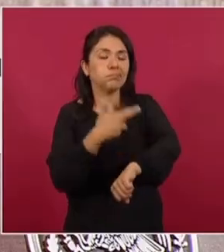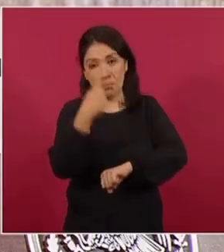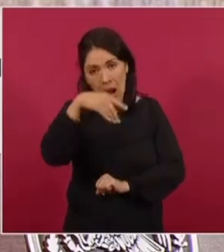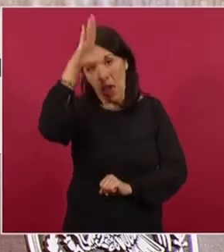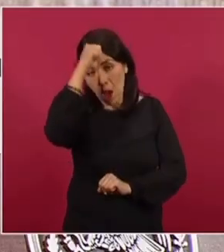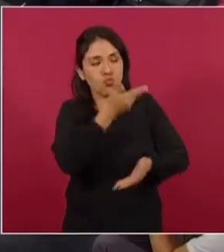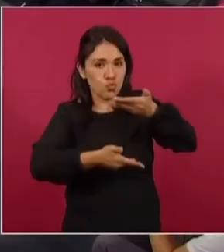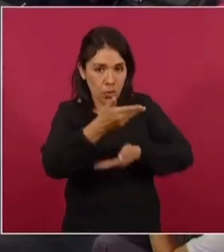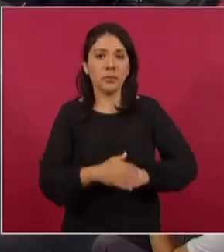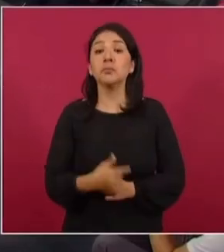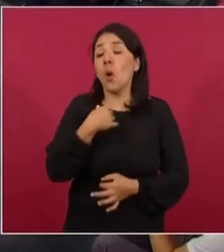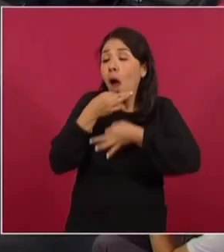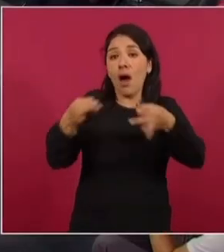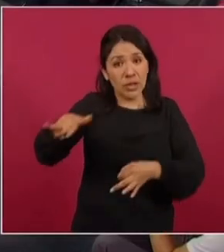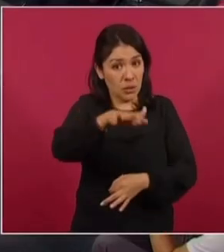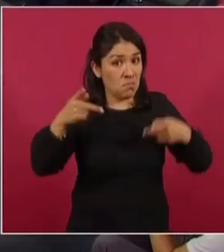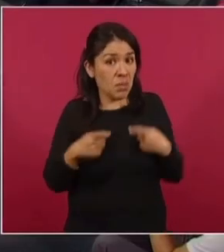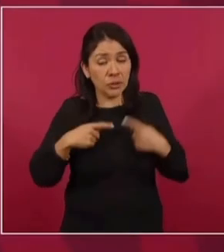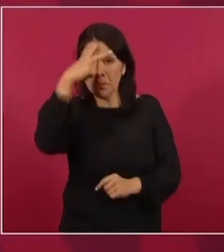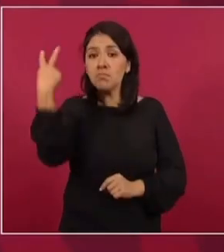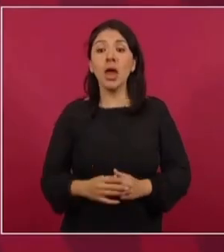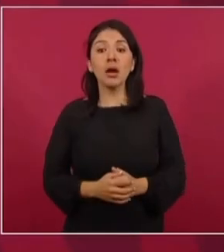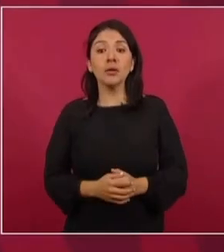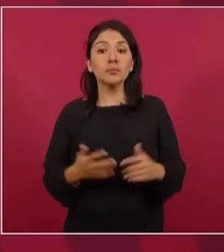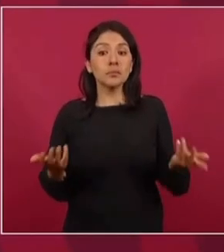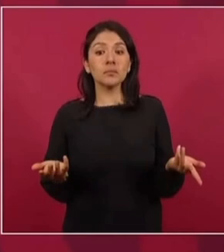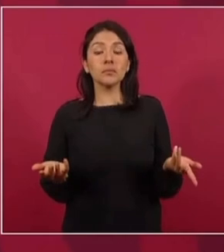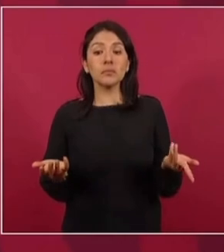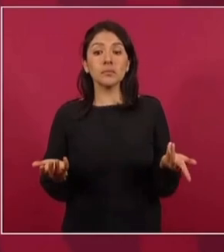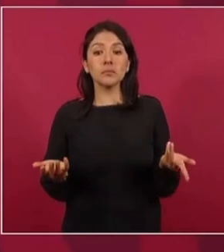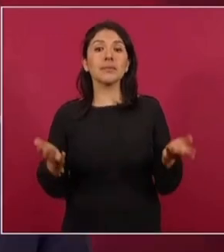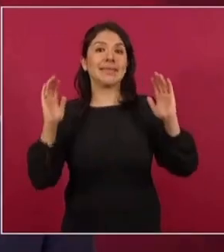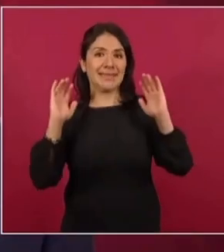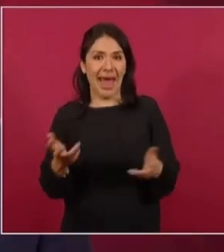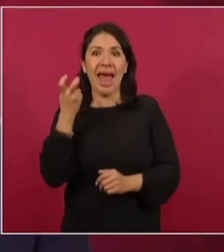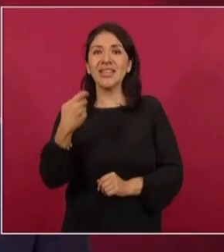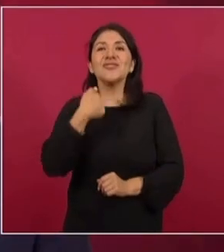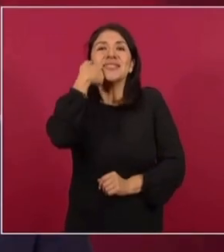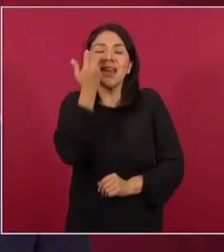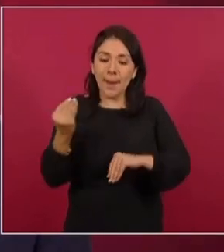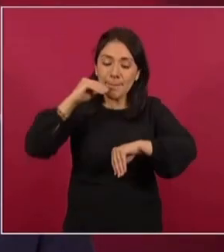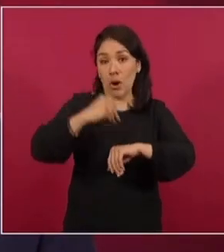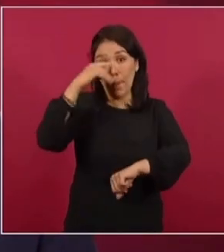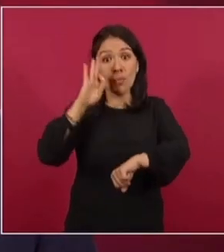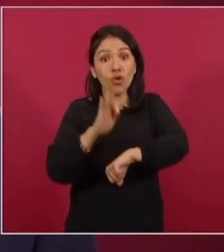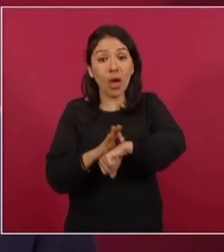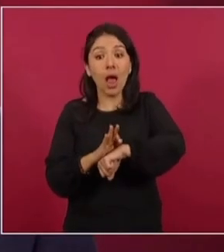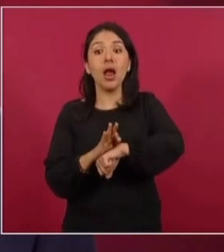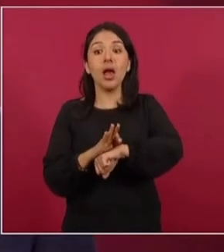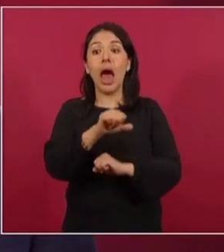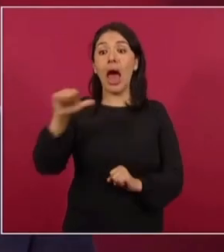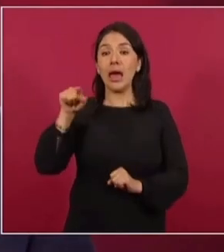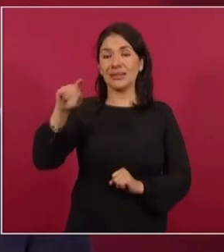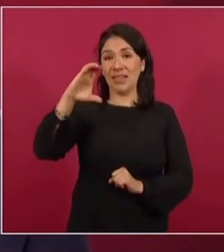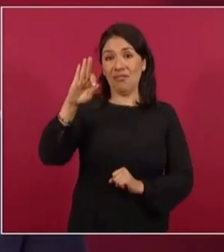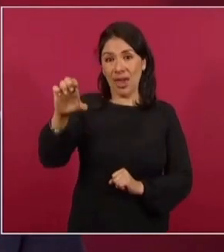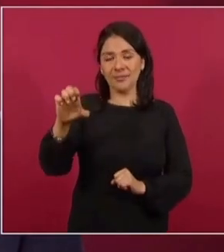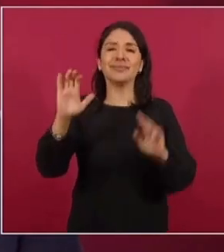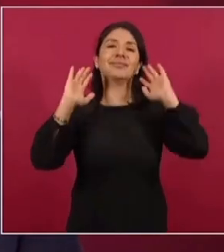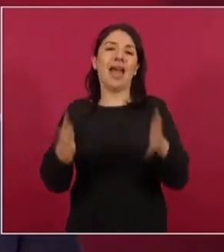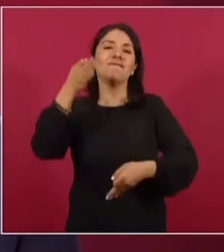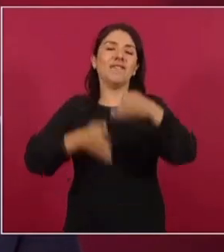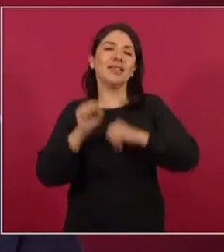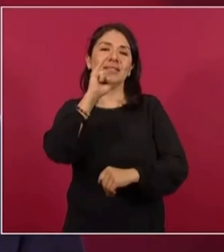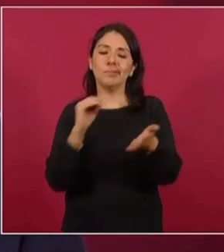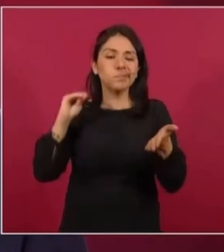de la ley. Puedo decirle al pueblo de México que se logró el propósito de proteger a la Comisión Federal de